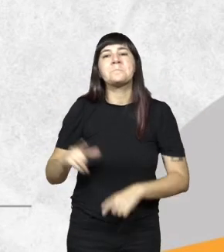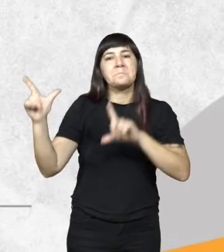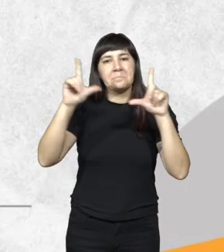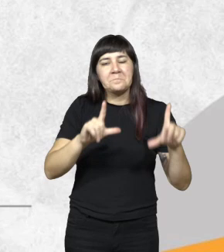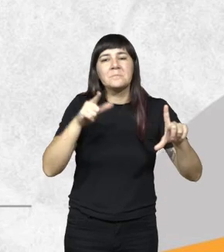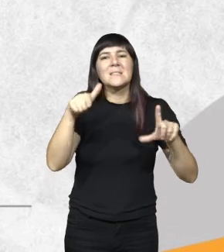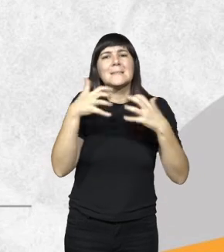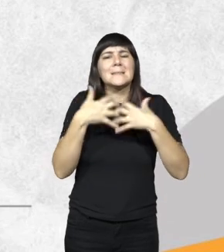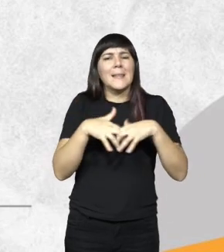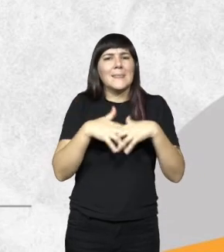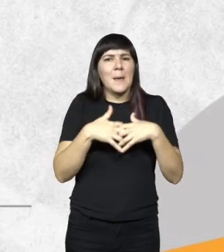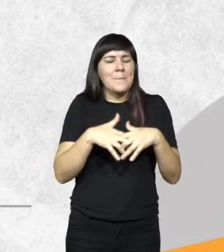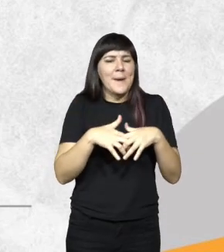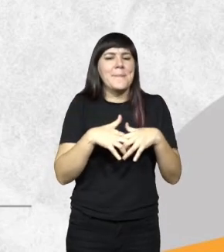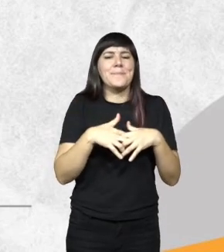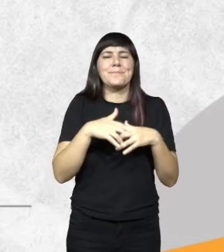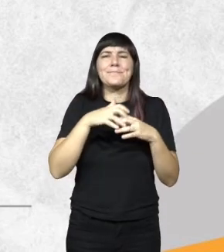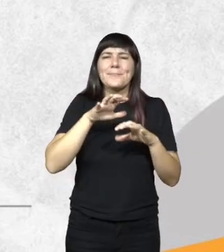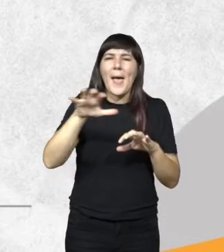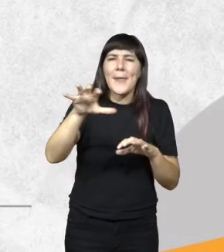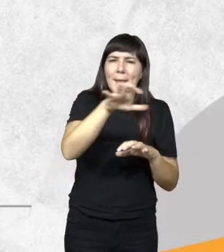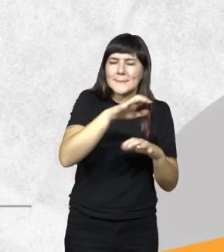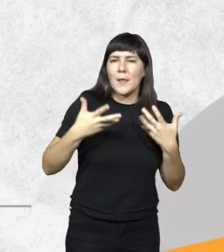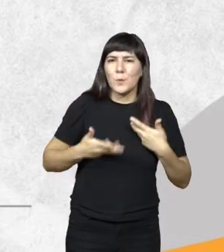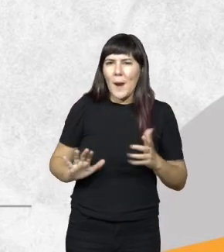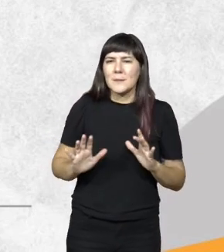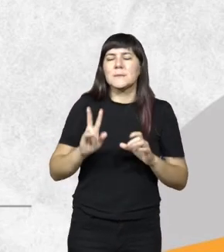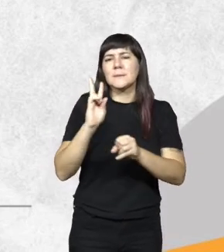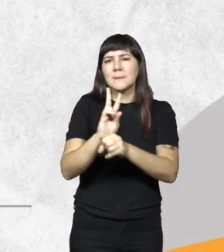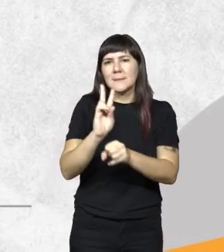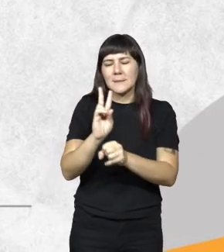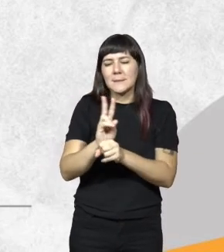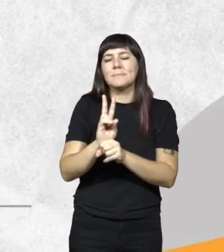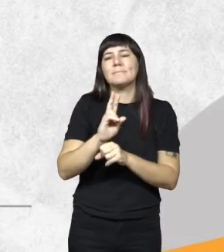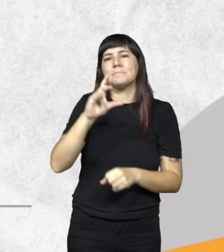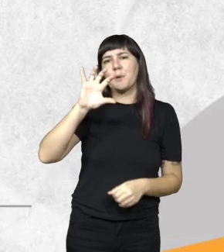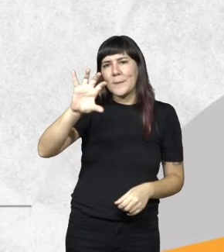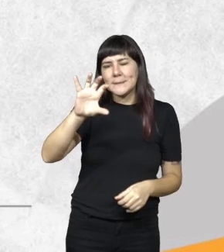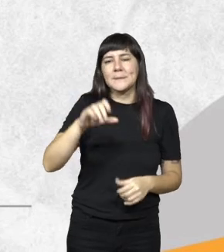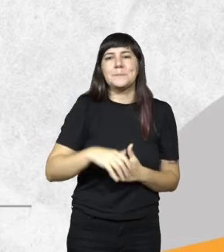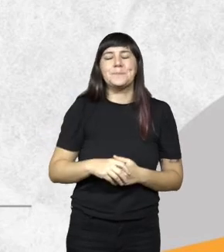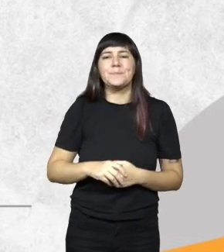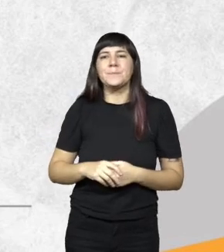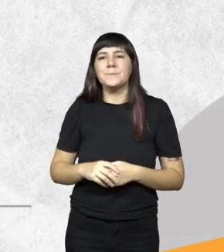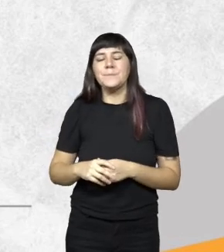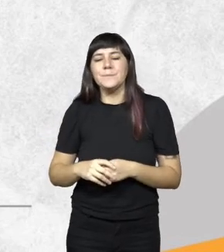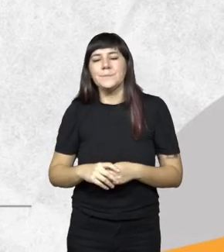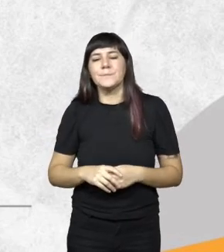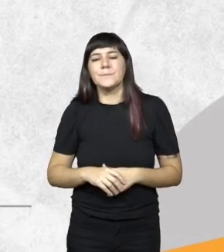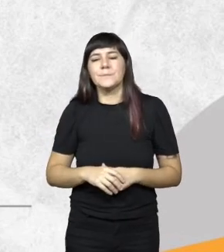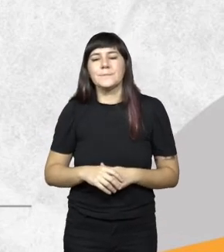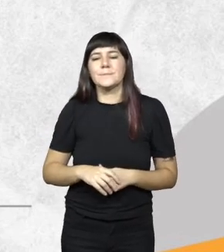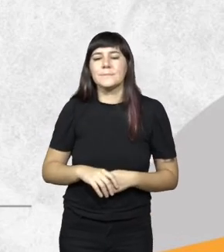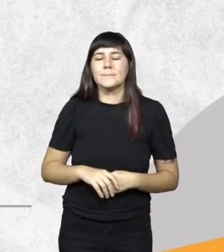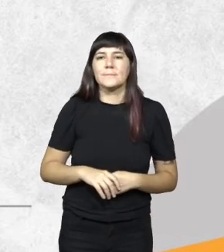nuestro sistema de áreas naturales protegidas en la provincia está se